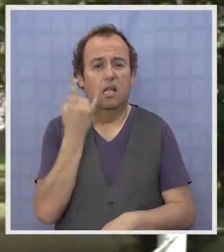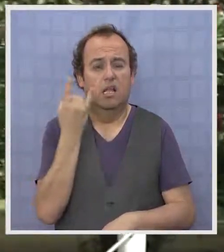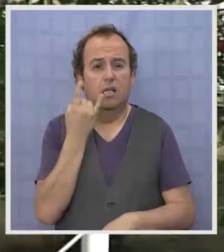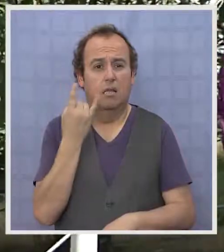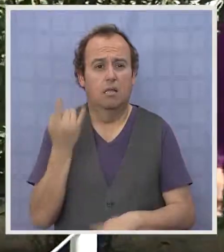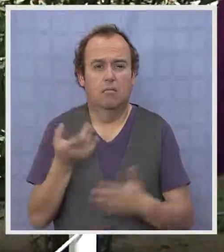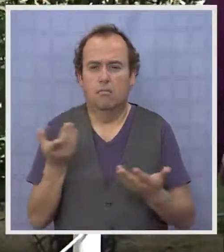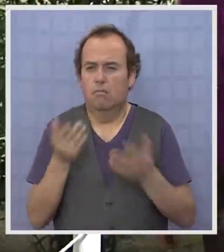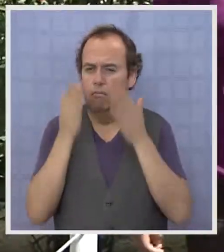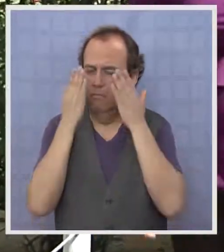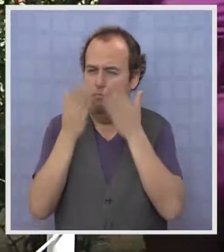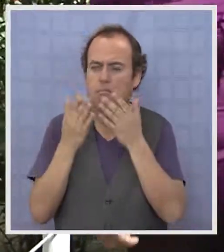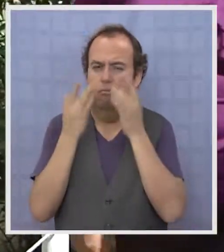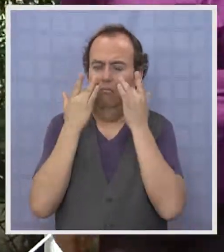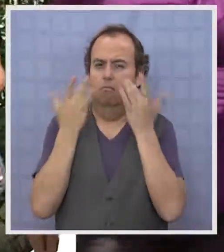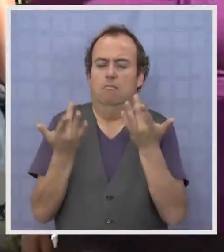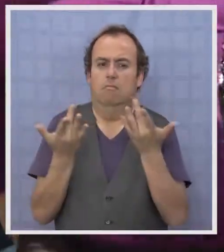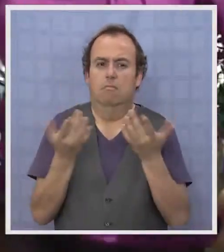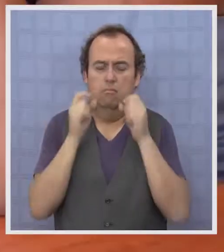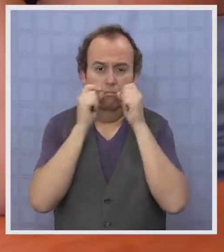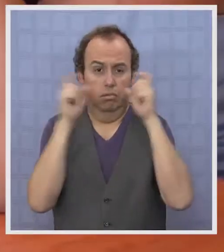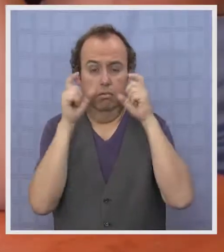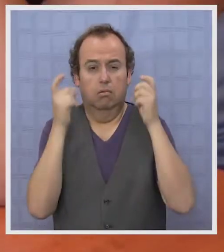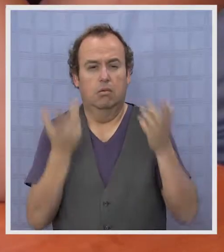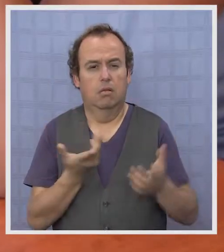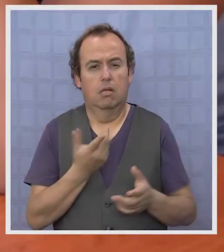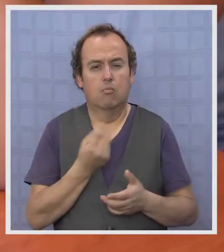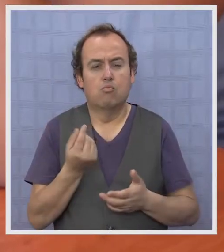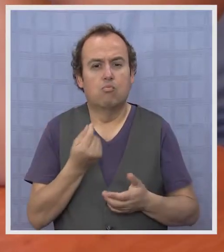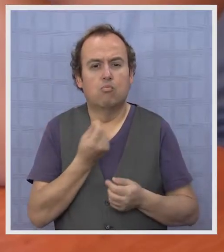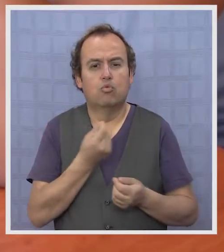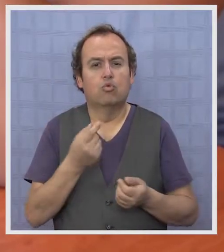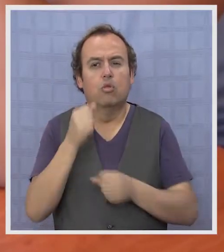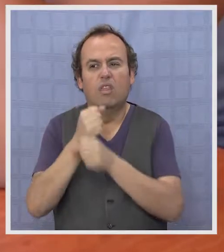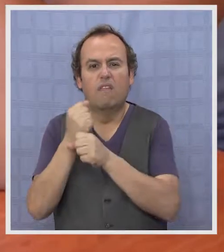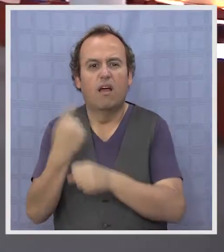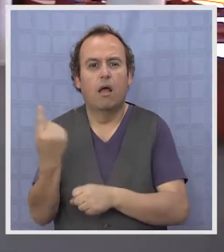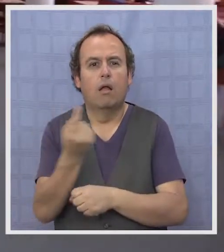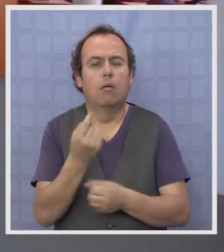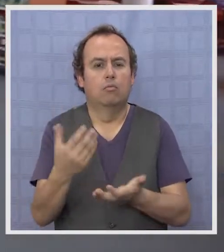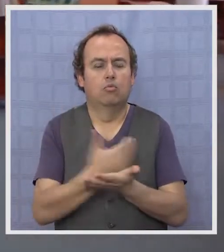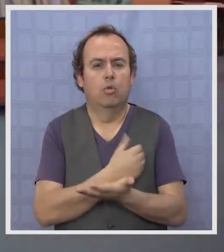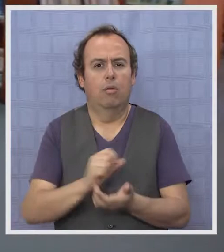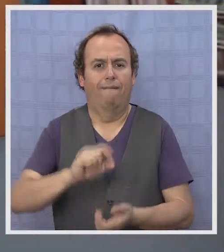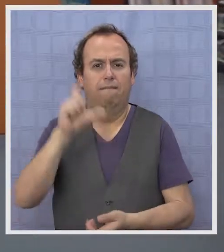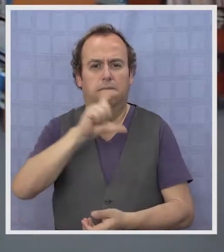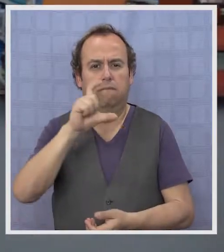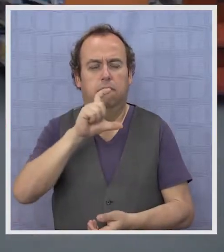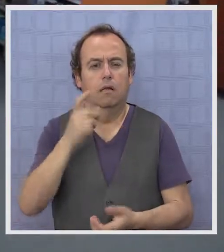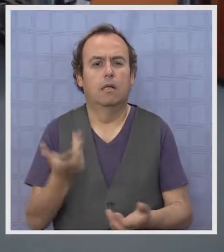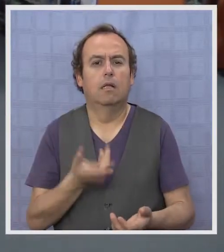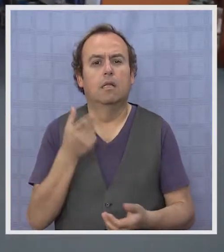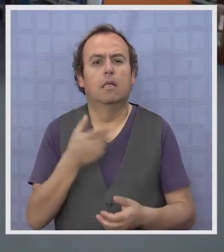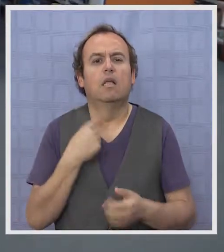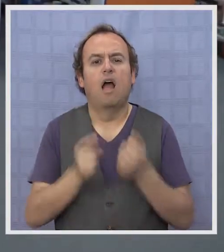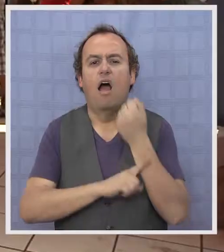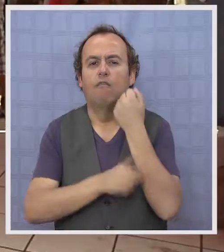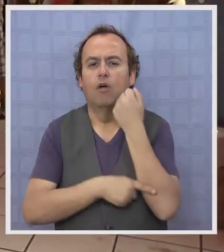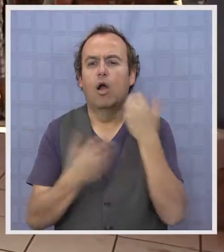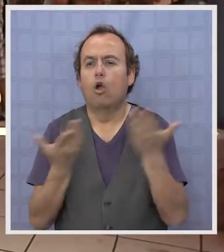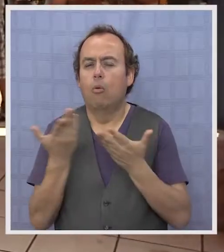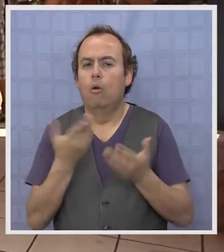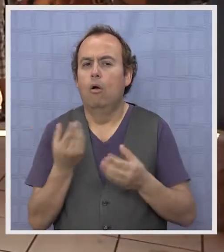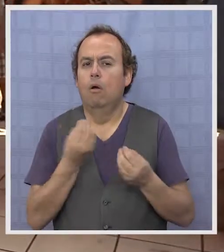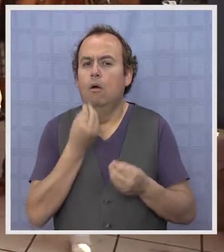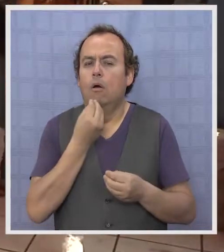crisis, entonces eso nos llama mucho la atención. Por ahora los académicos trabajan con dos abogados que los asesorarán en las causas de los despidos